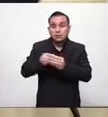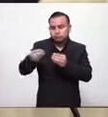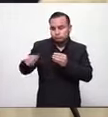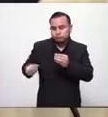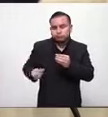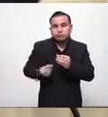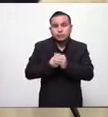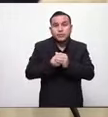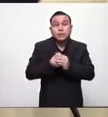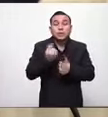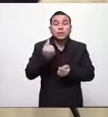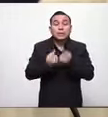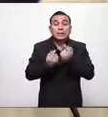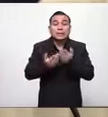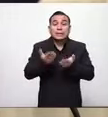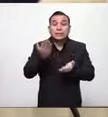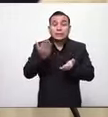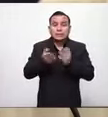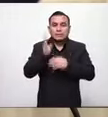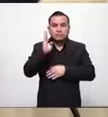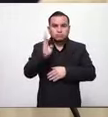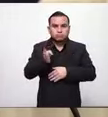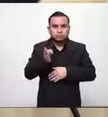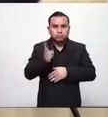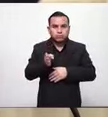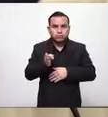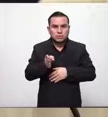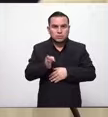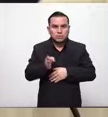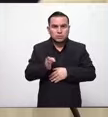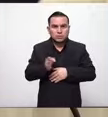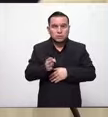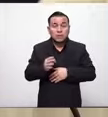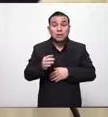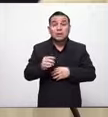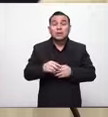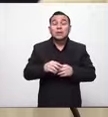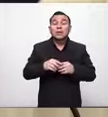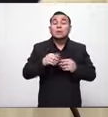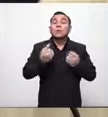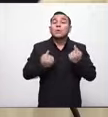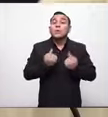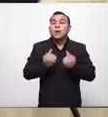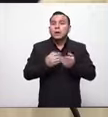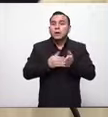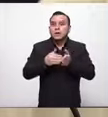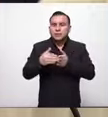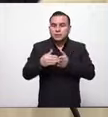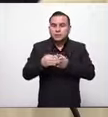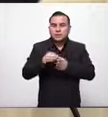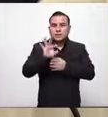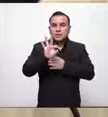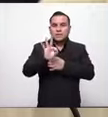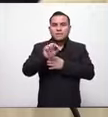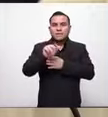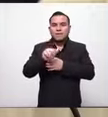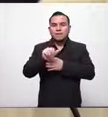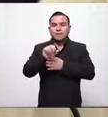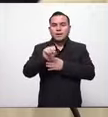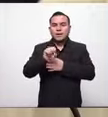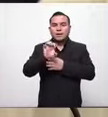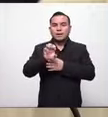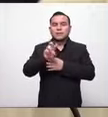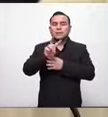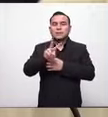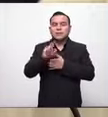la variable de transporte fuera hasta una segunda fase en ese sentido nosotros partimos